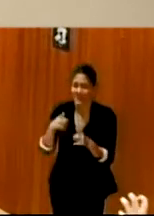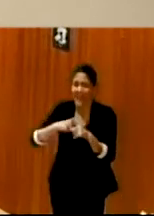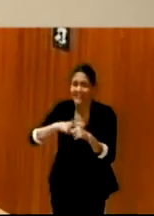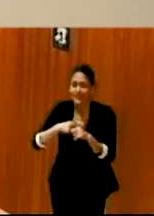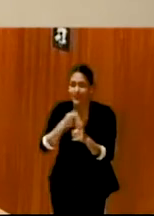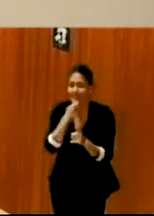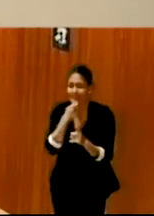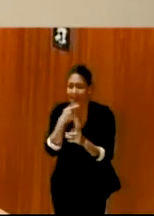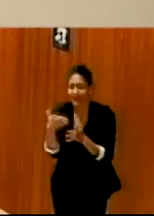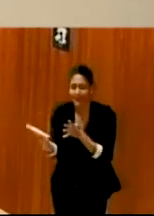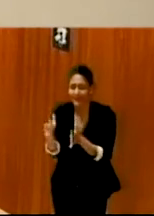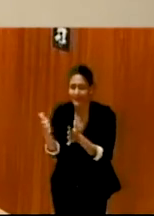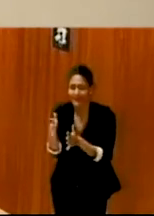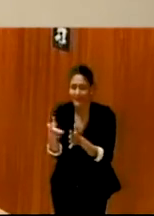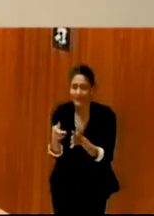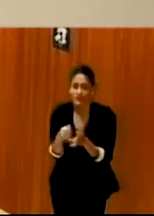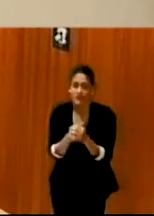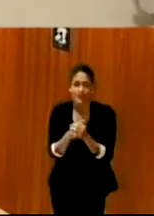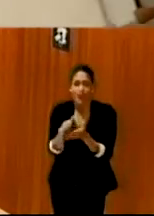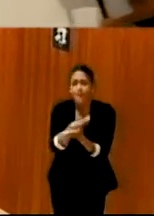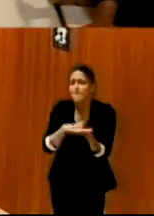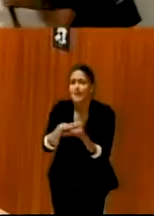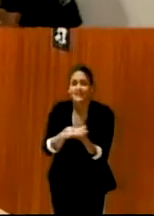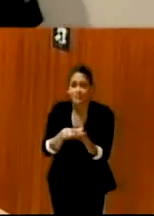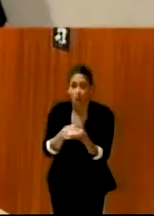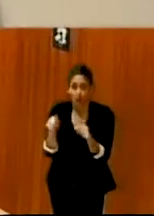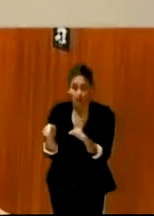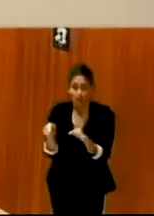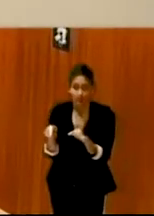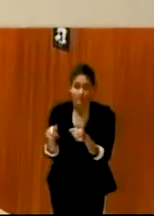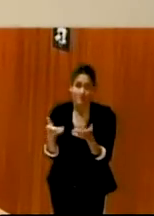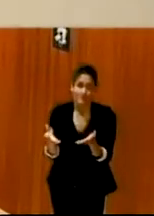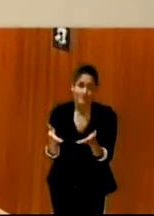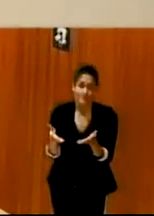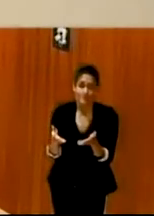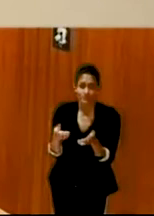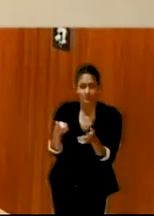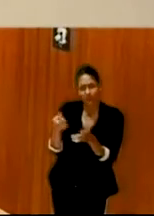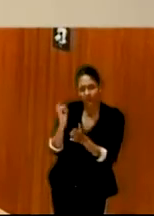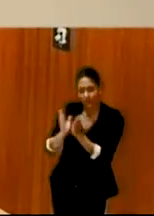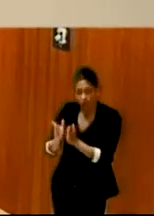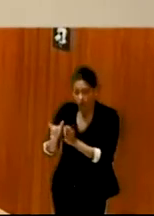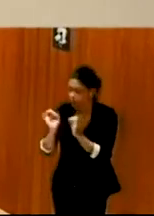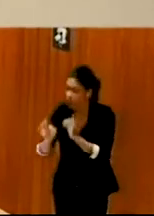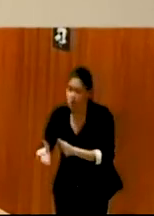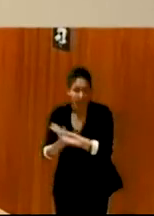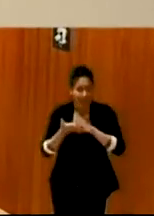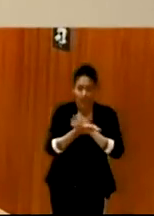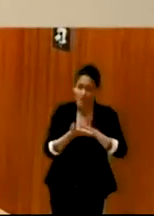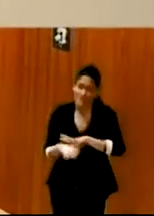superior, pues era muy básico. Pues pasa igual, por ejemplo, en el tema de la lengua de signos.